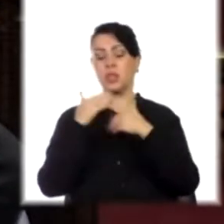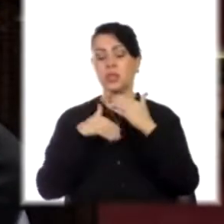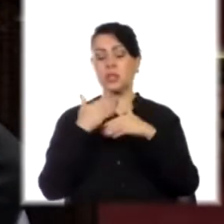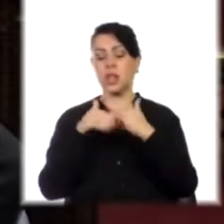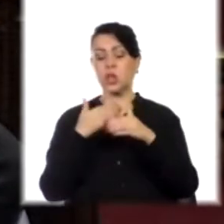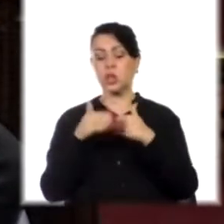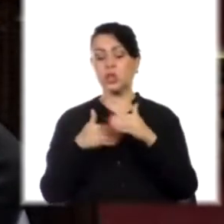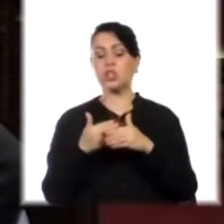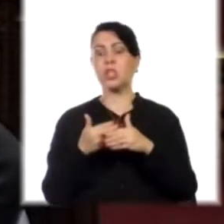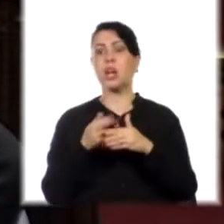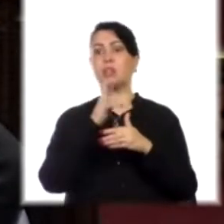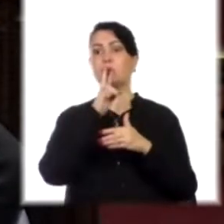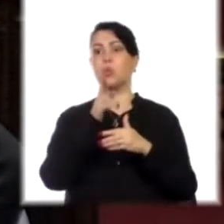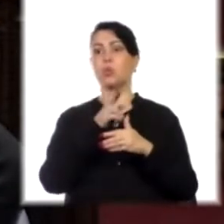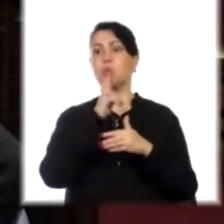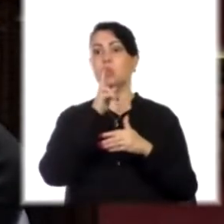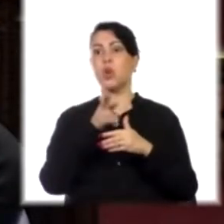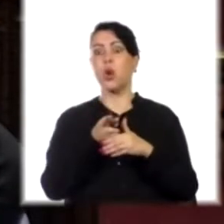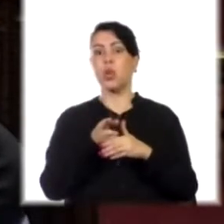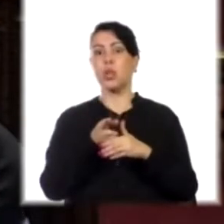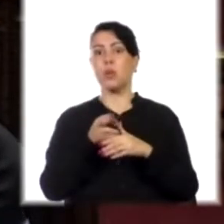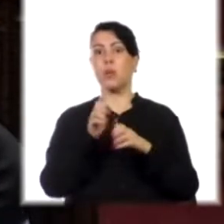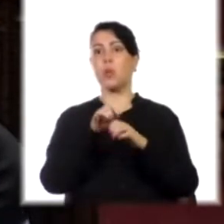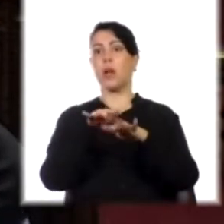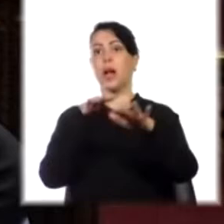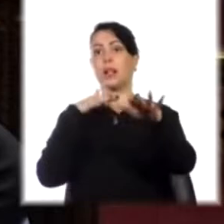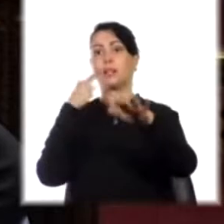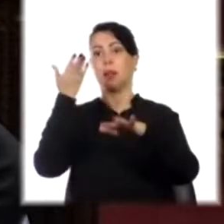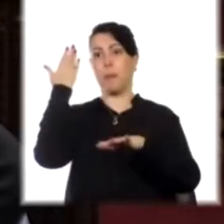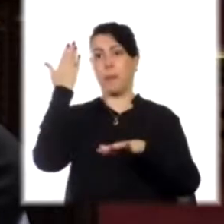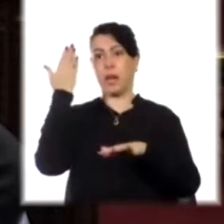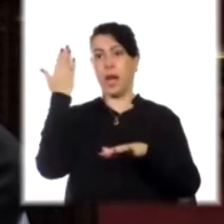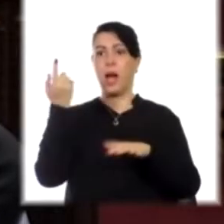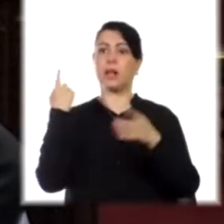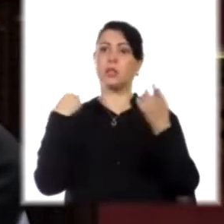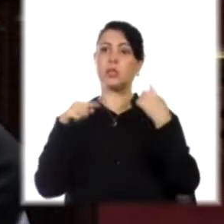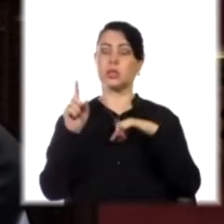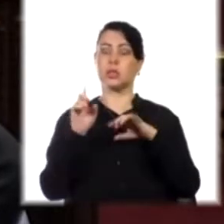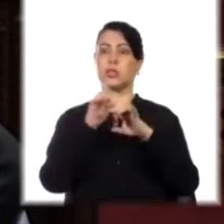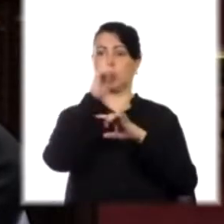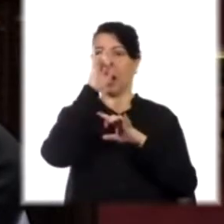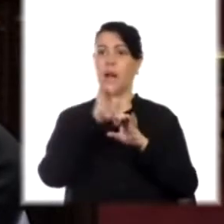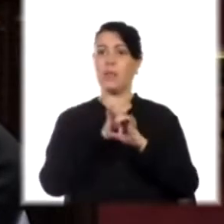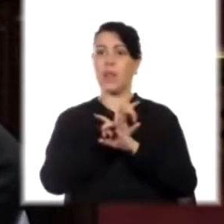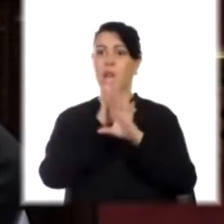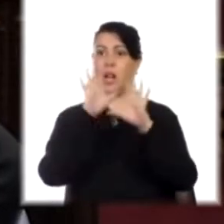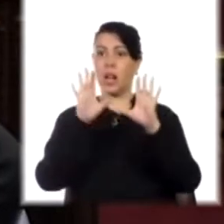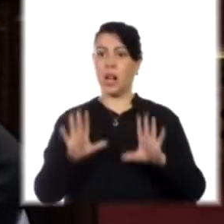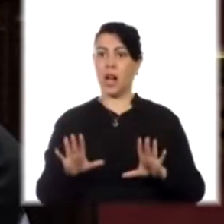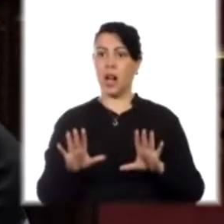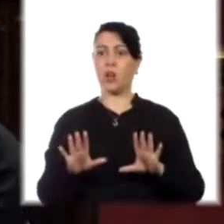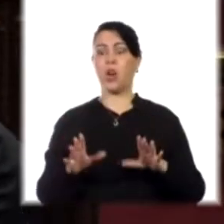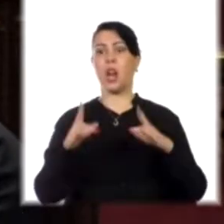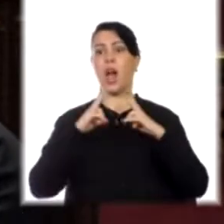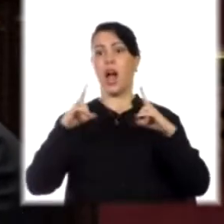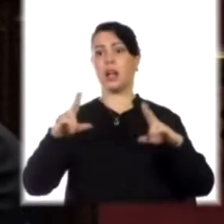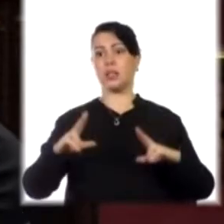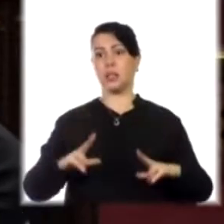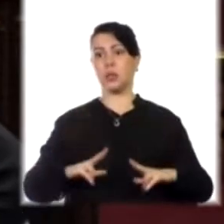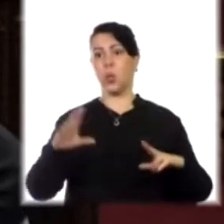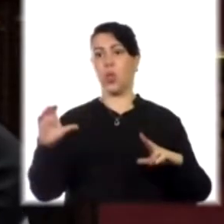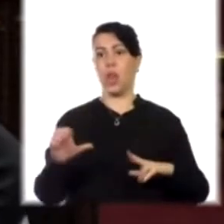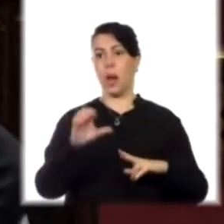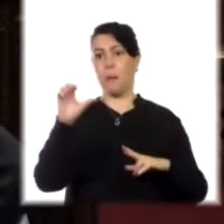medidas resueltas por una asamblea. Claramente la actitud de la empresa no solo